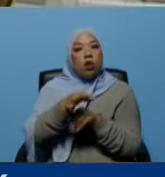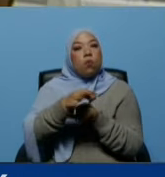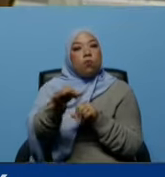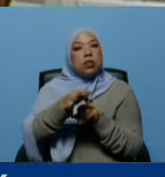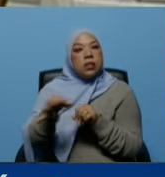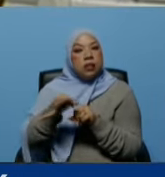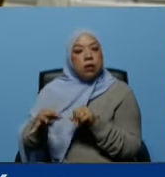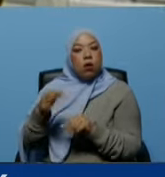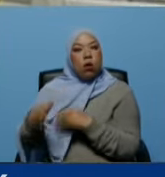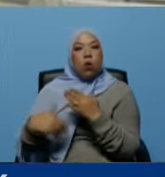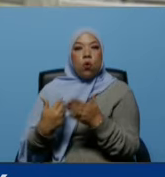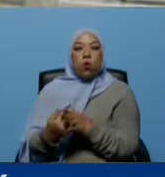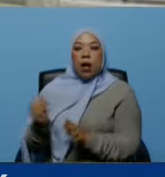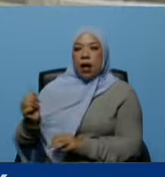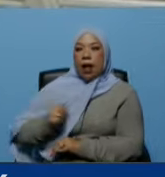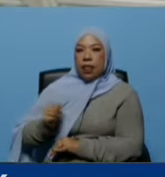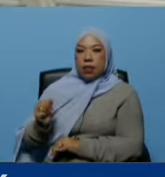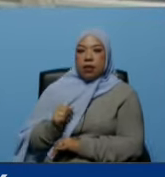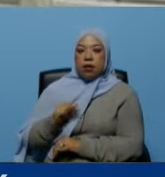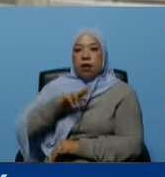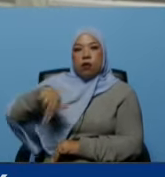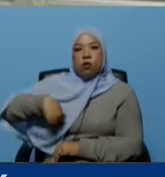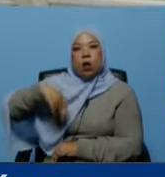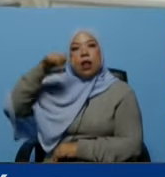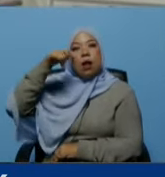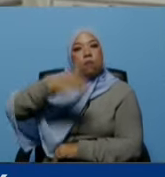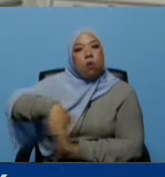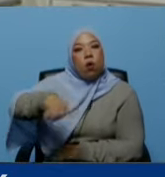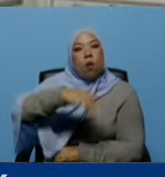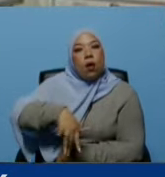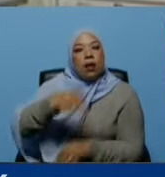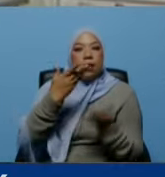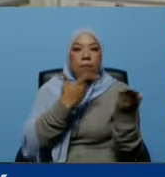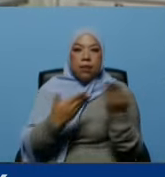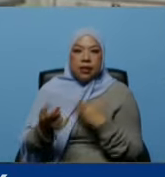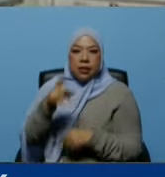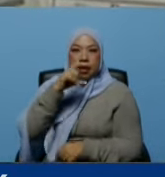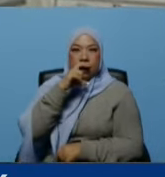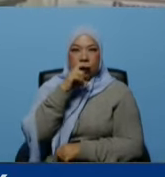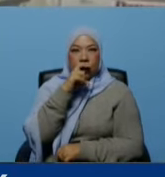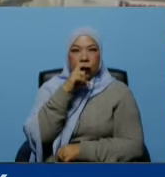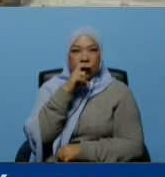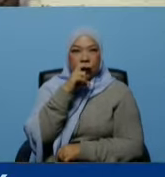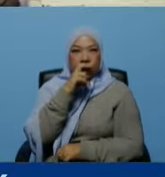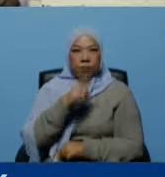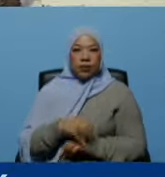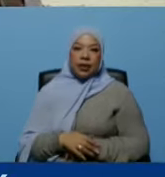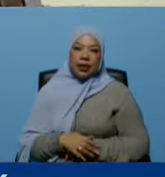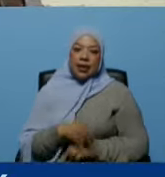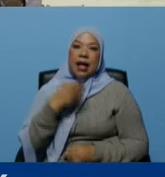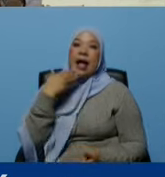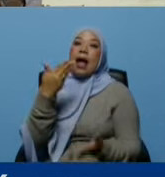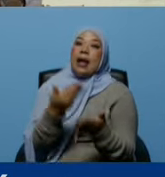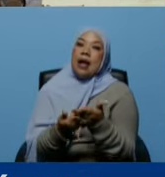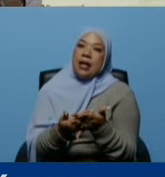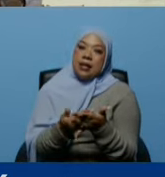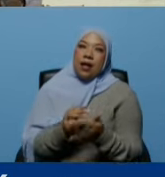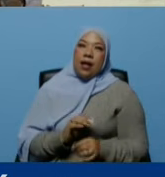para darle y garantizarle a nuestra población adelante presidente gracias doctor cabrera